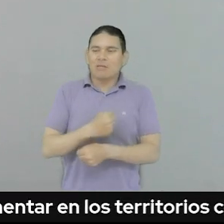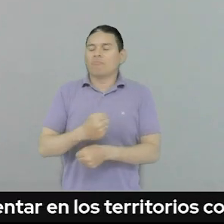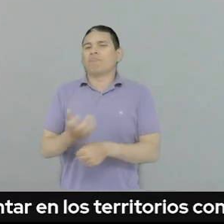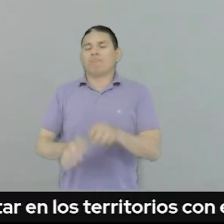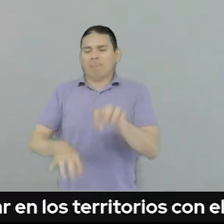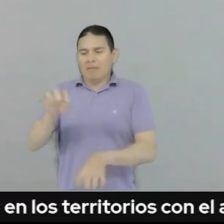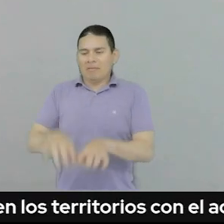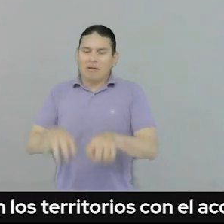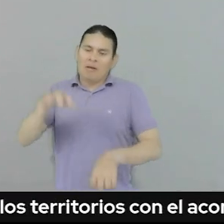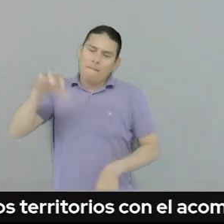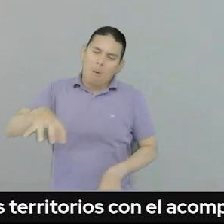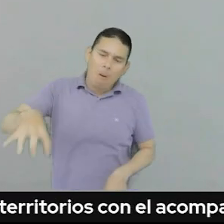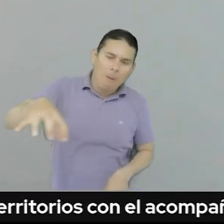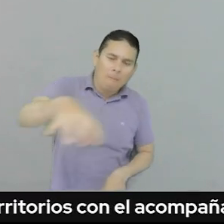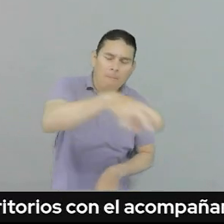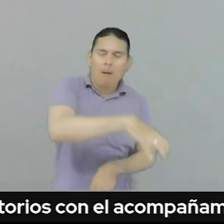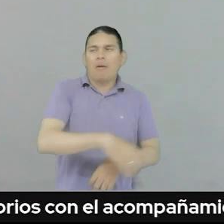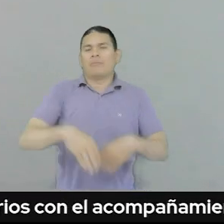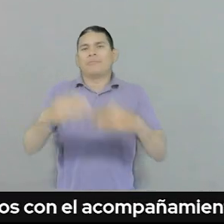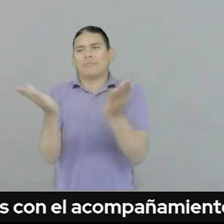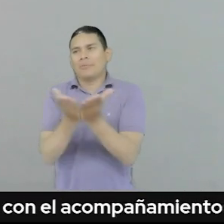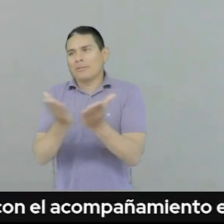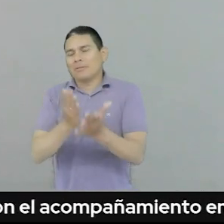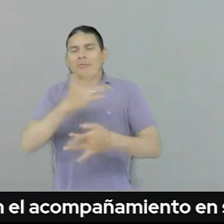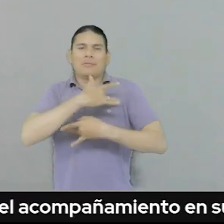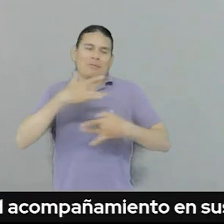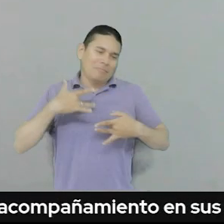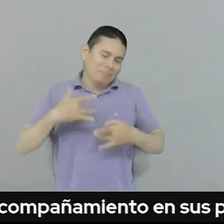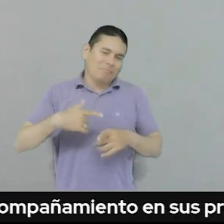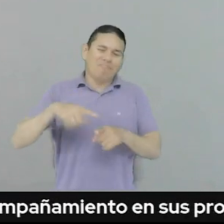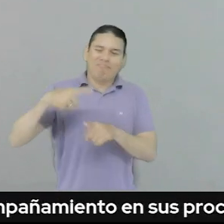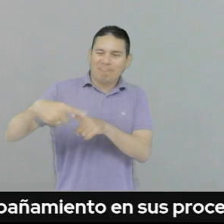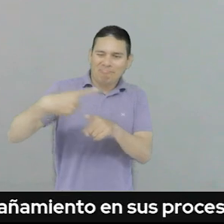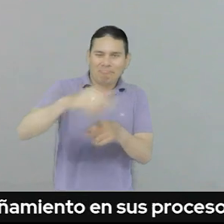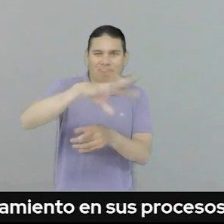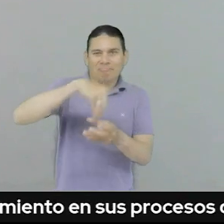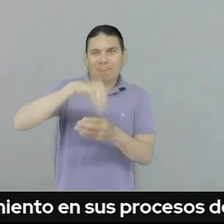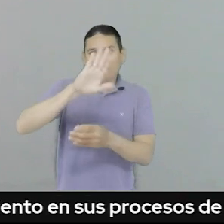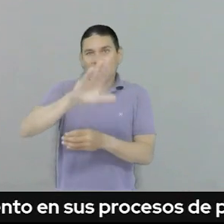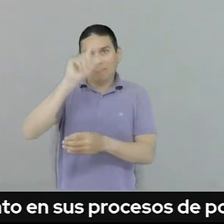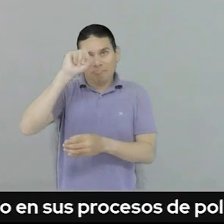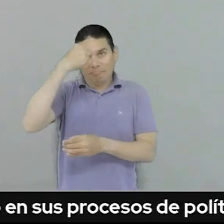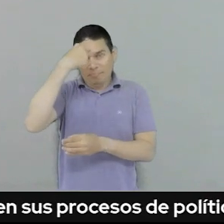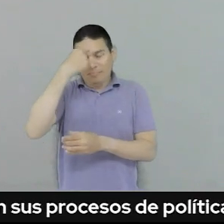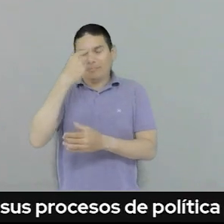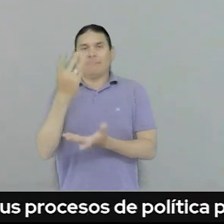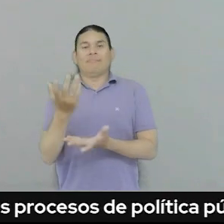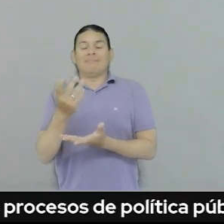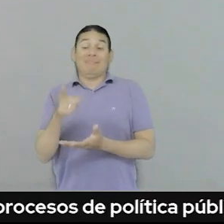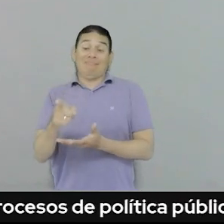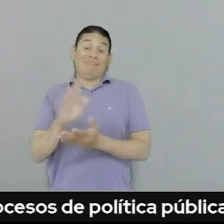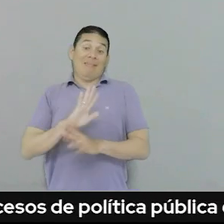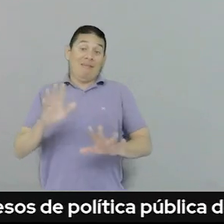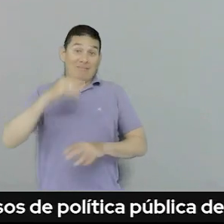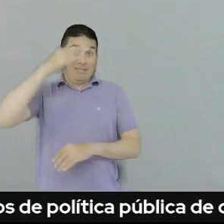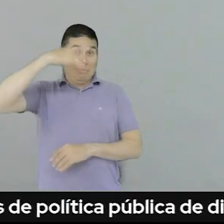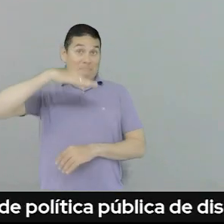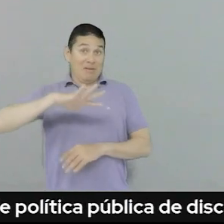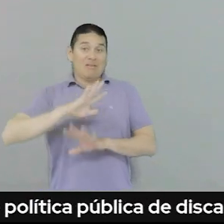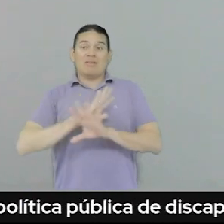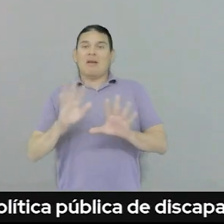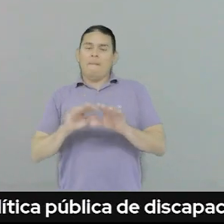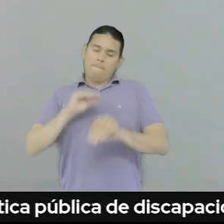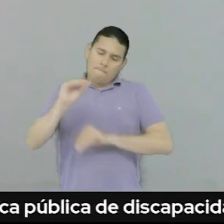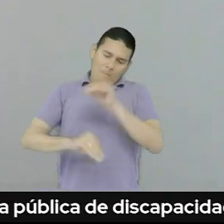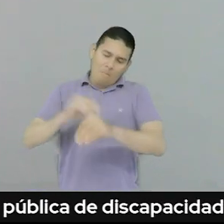de despacho y demás dependencias que conforman el gobierno. Entonces, este es un ejemplo de un territorio que está en momento